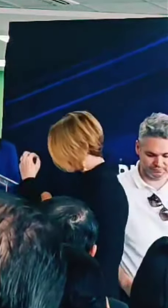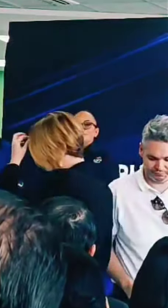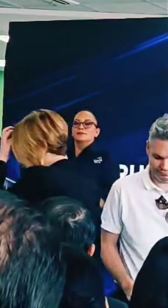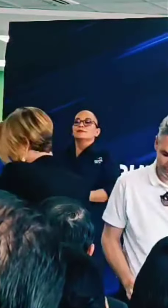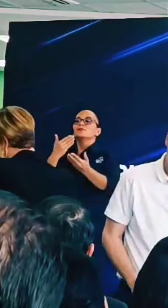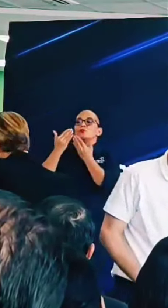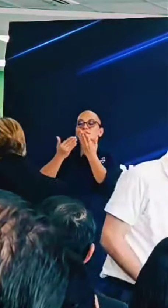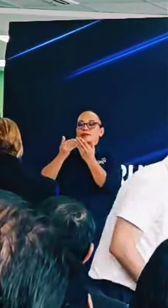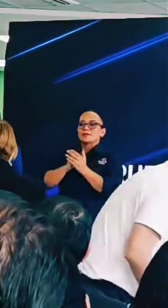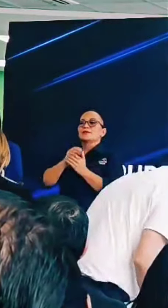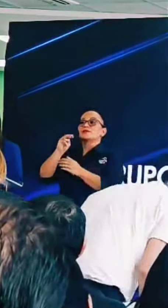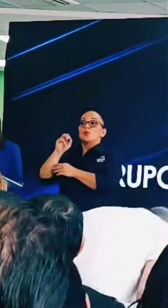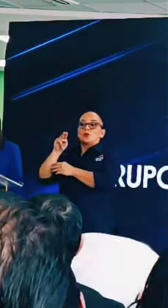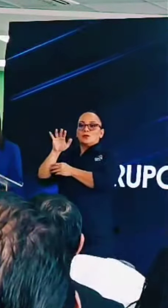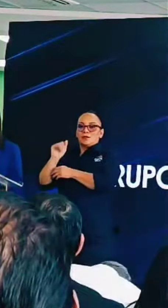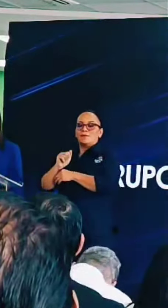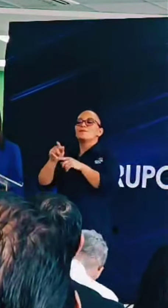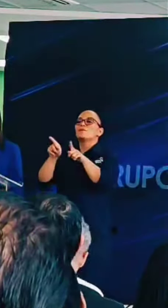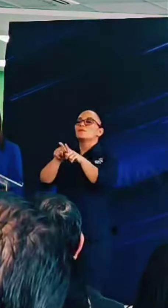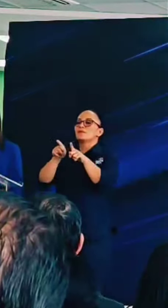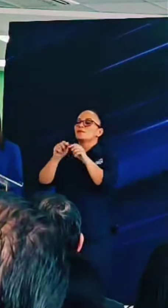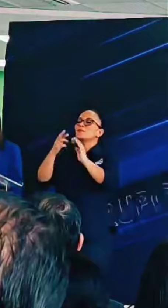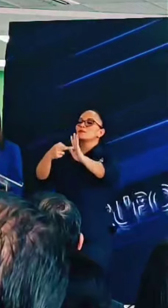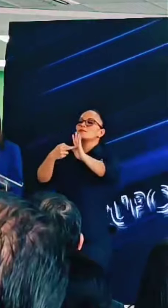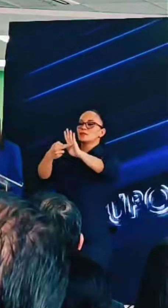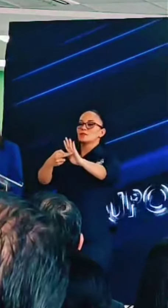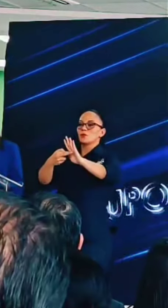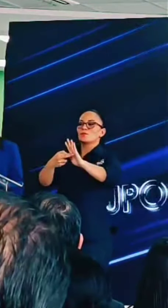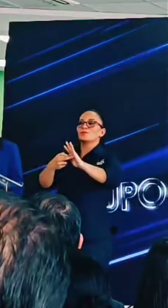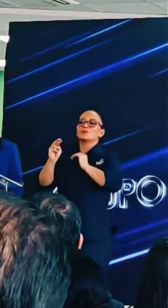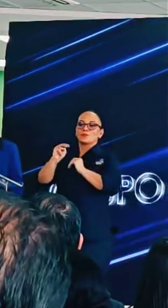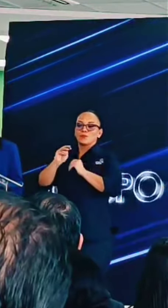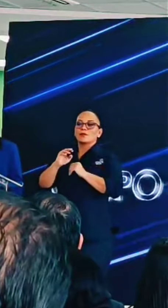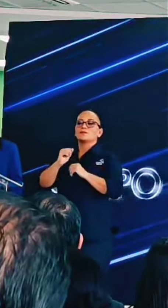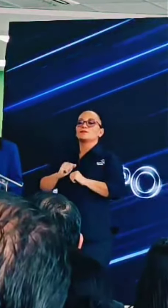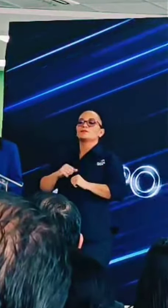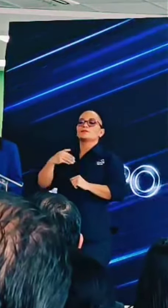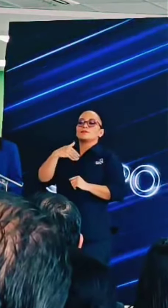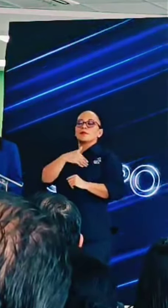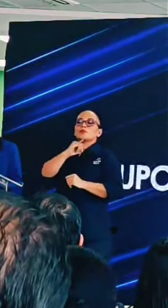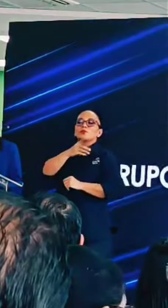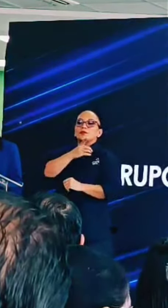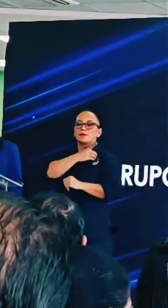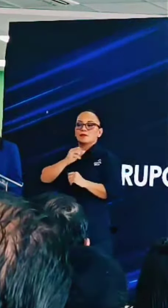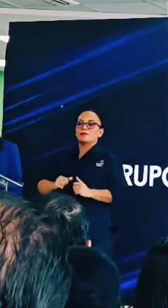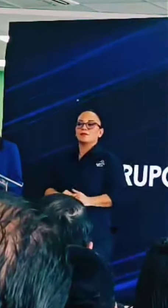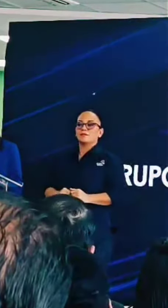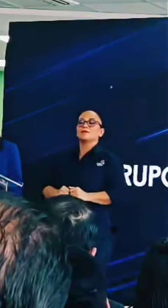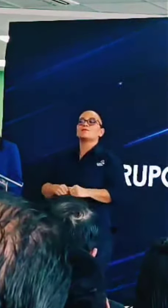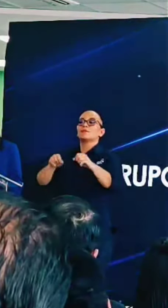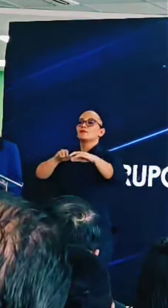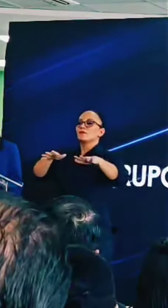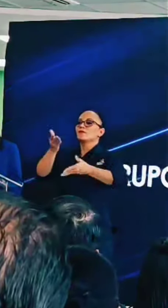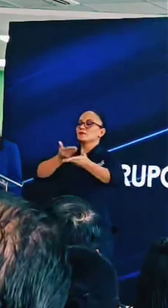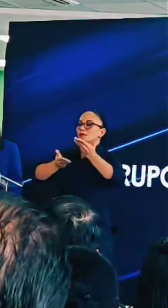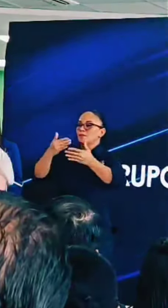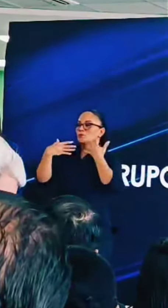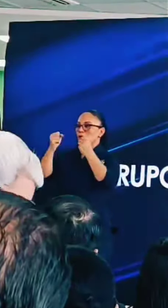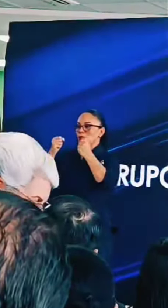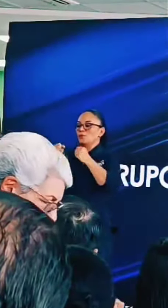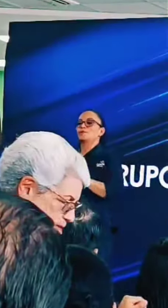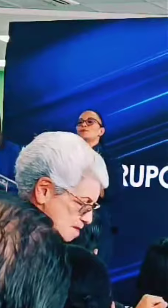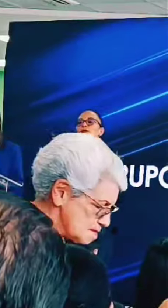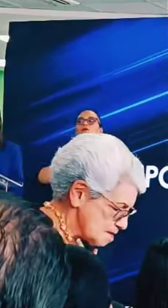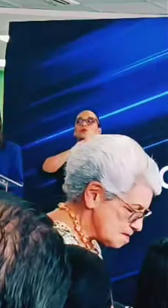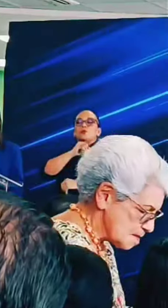Muchas gracias, doña Mónica, y también en representación doña Mónica de los miembros de la Junta Directiva de la Red de Servicios de Salud, de la